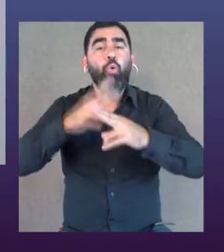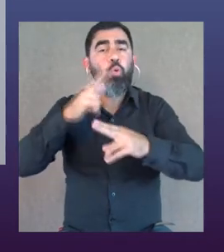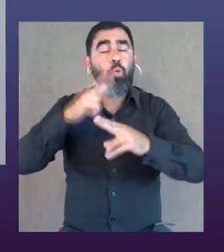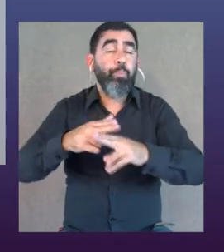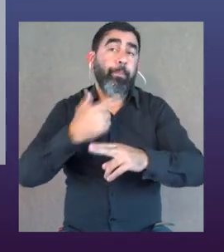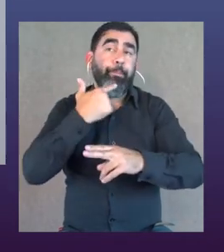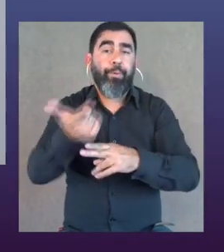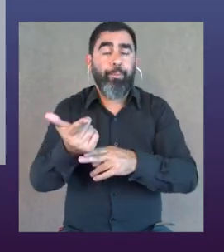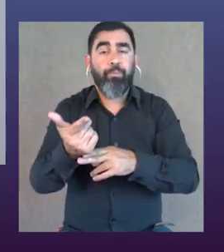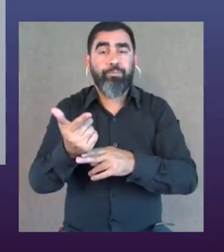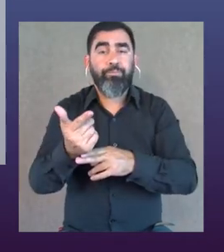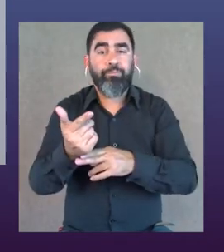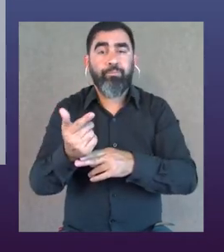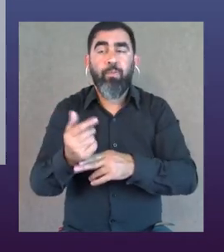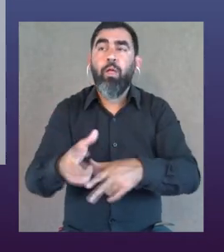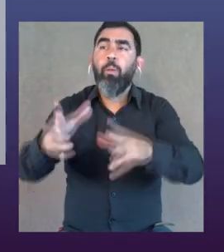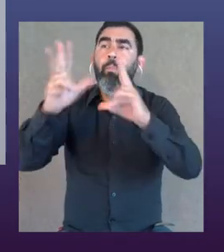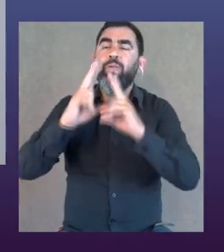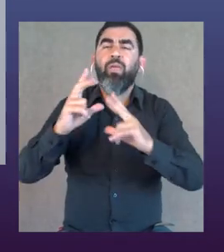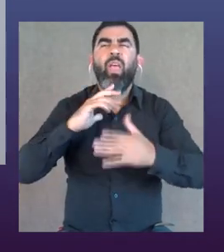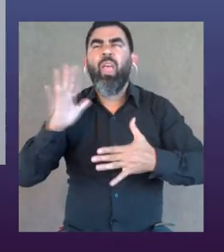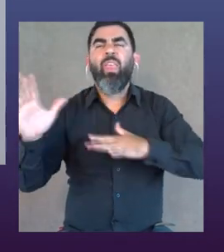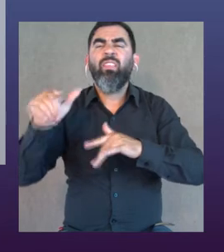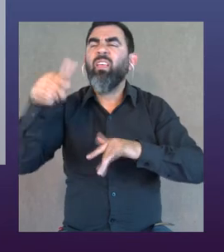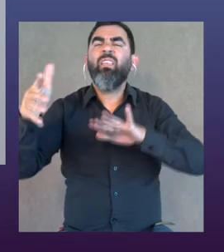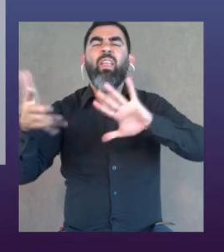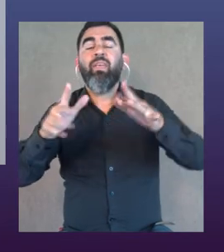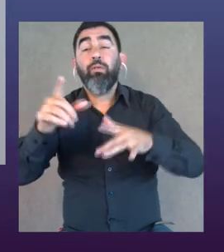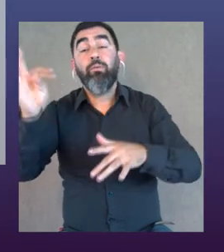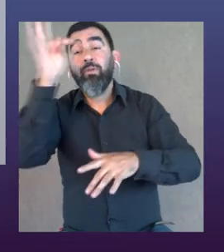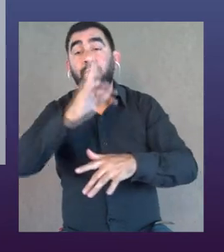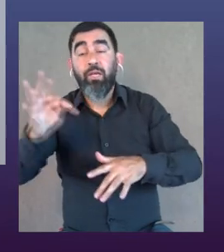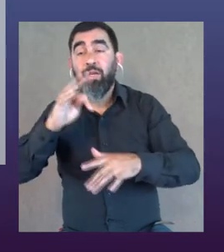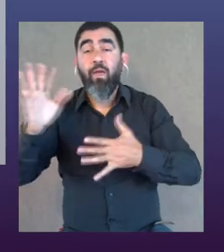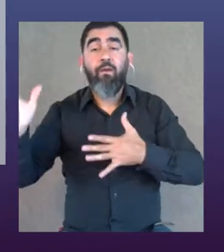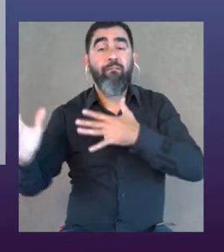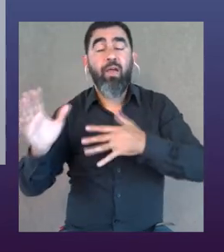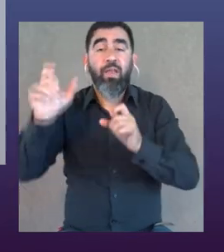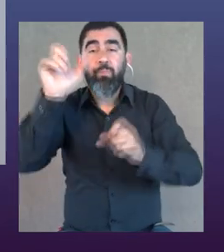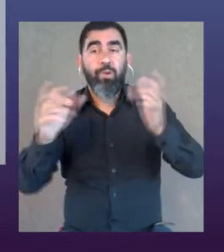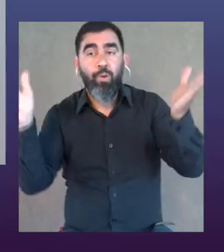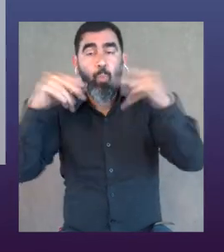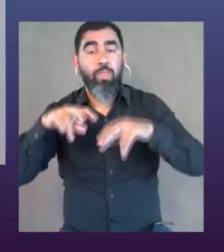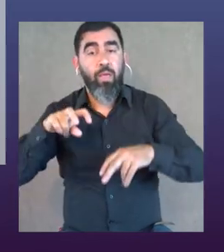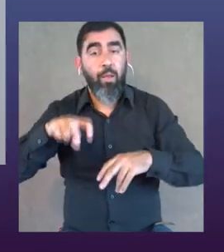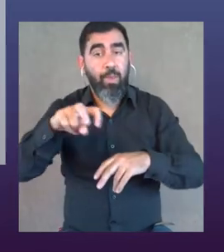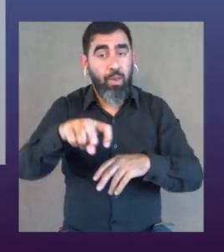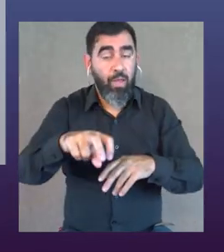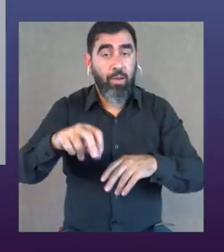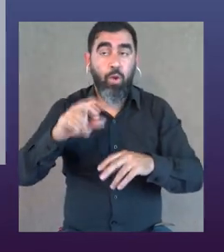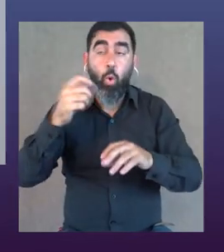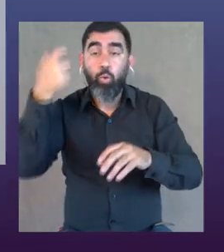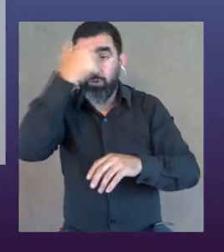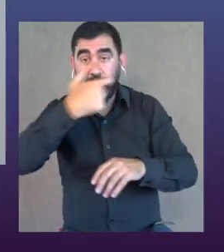hay que nombrar, veces cuando me decían que es danza biblia, y que es esa... Bueno, es un taller que pueden bailar personas que no pueden